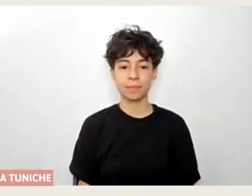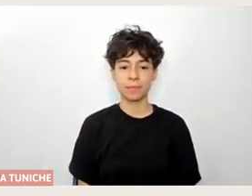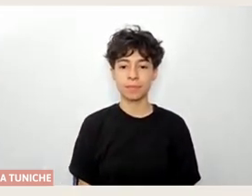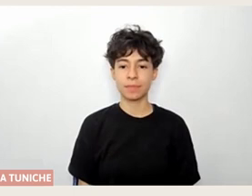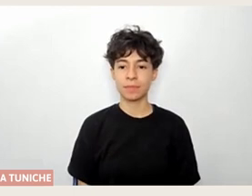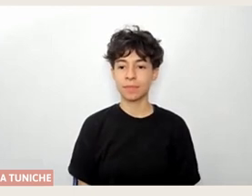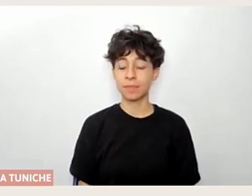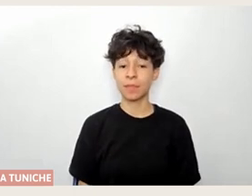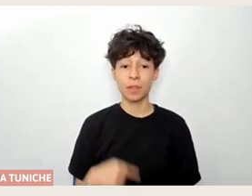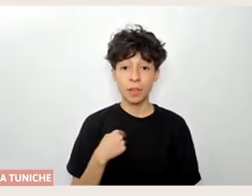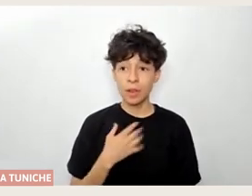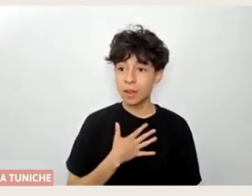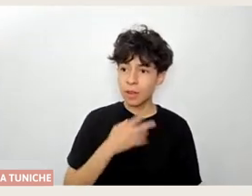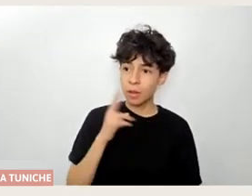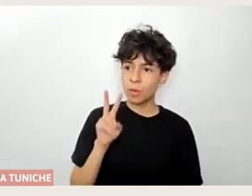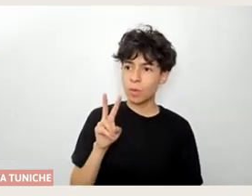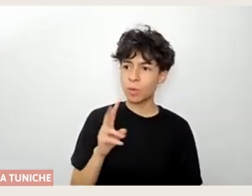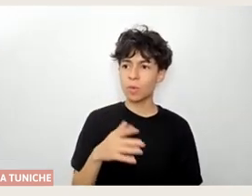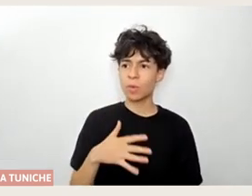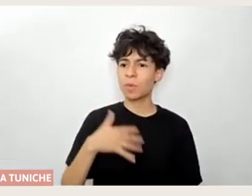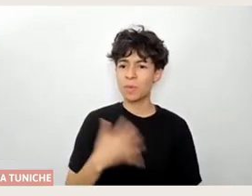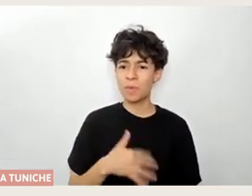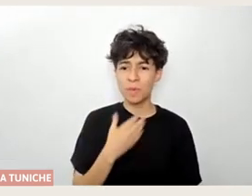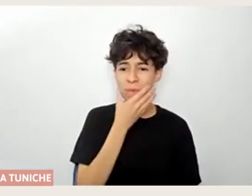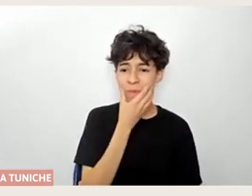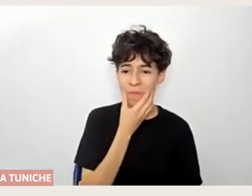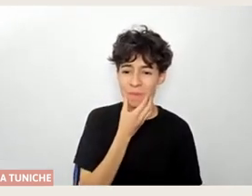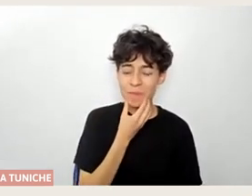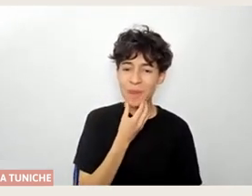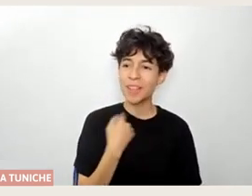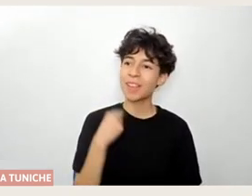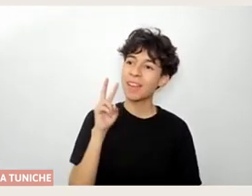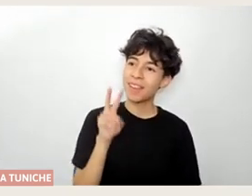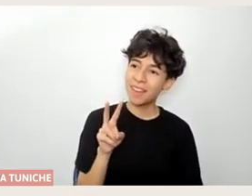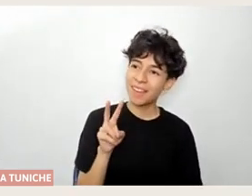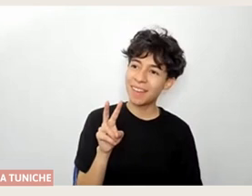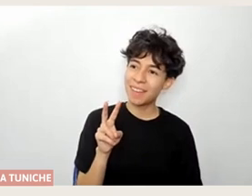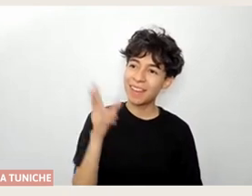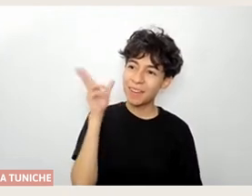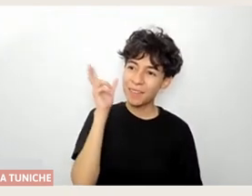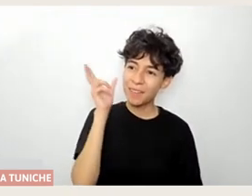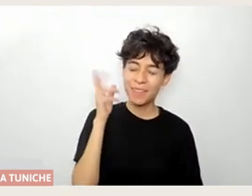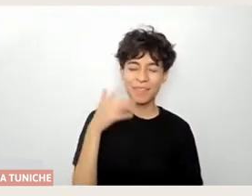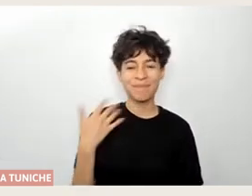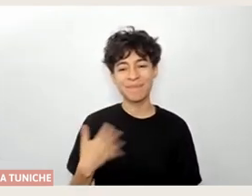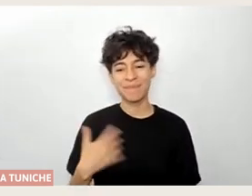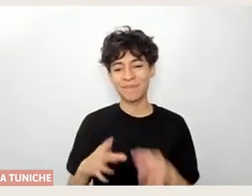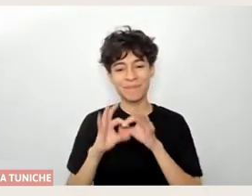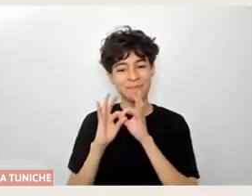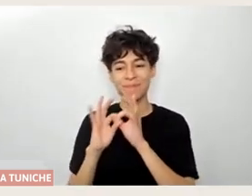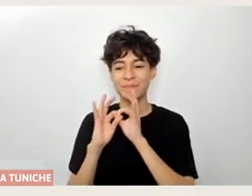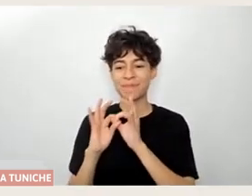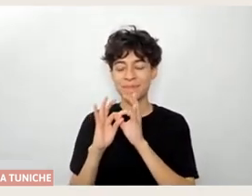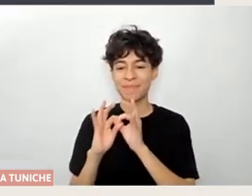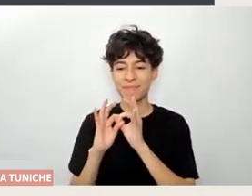Hoy me quedé emocionadísima y pegada escuchándote. Muchas gracias. Muchas, muchas,